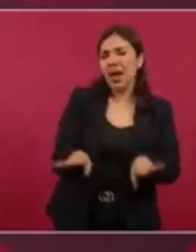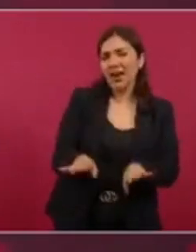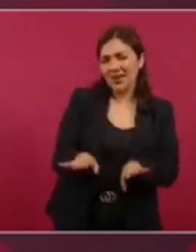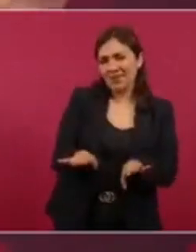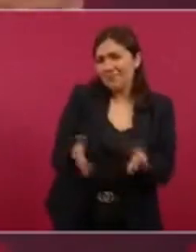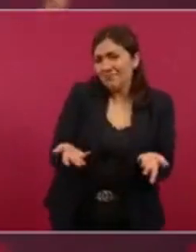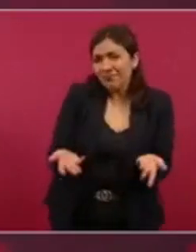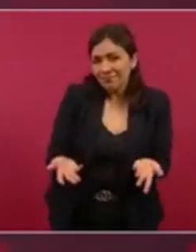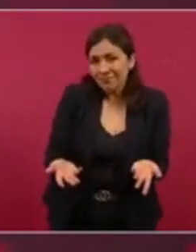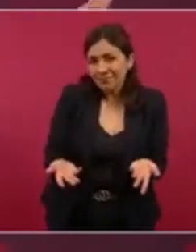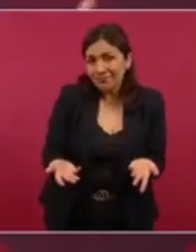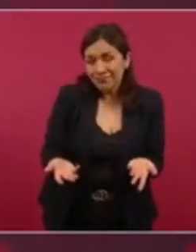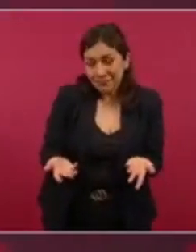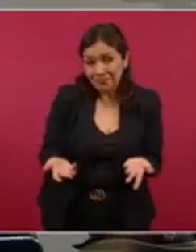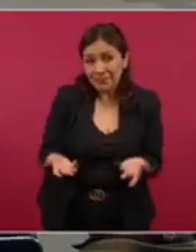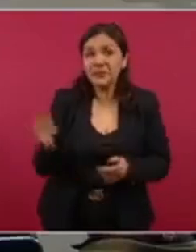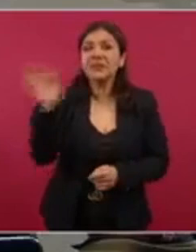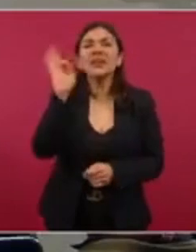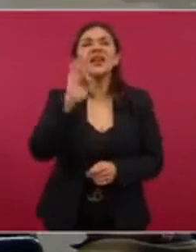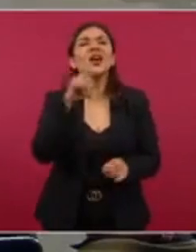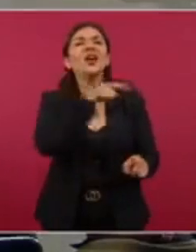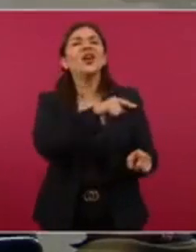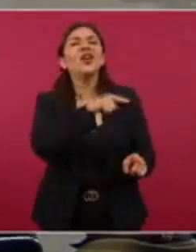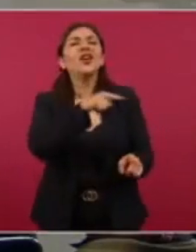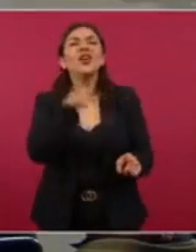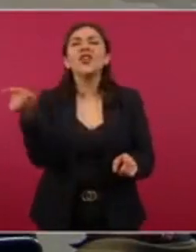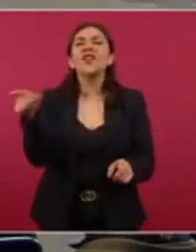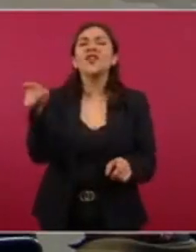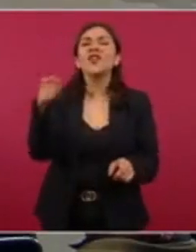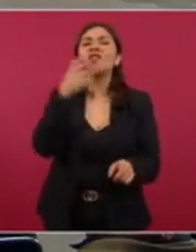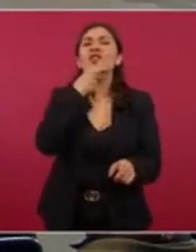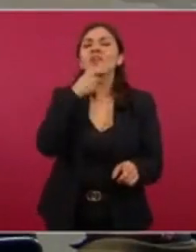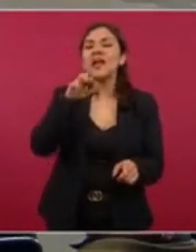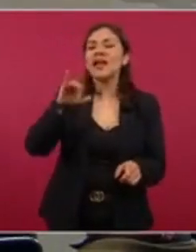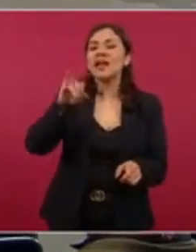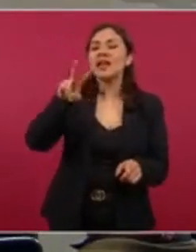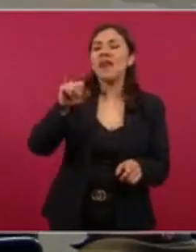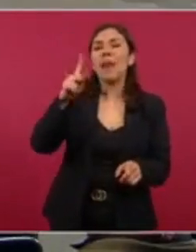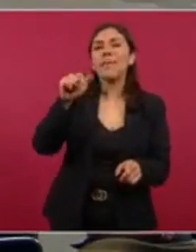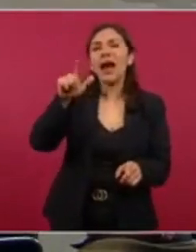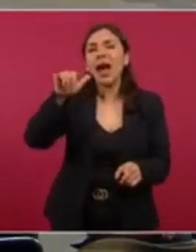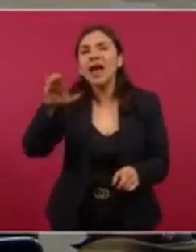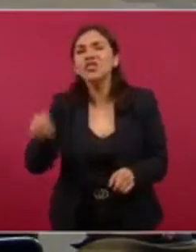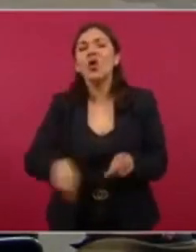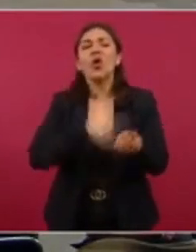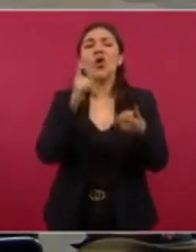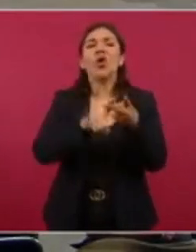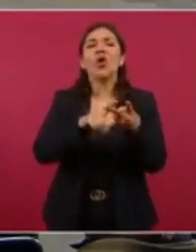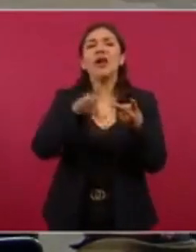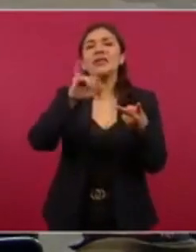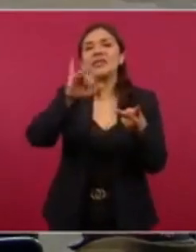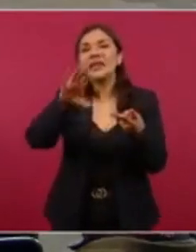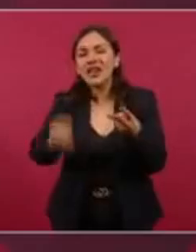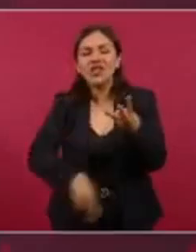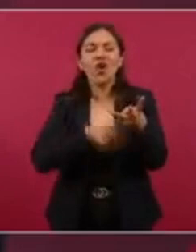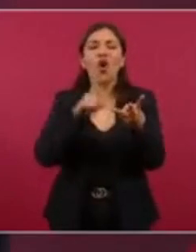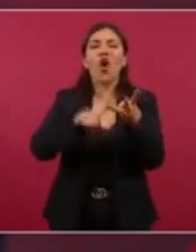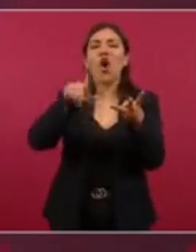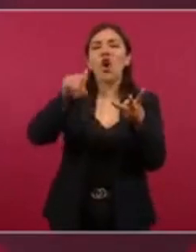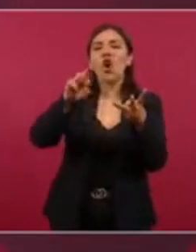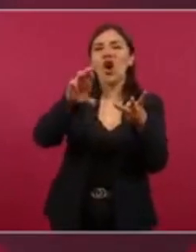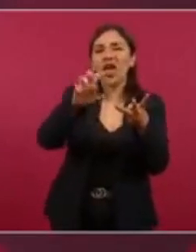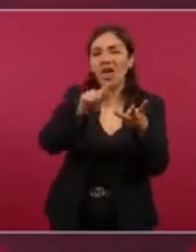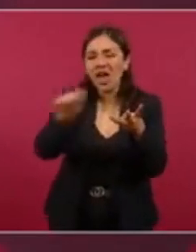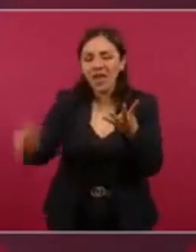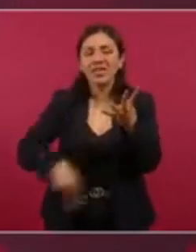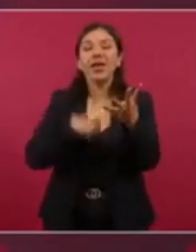No, si fuese por… ¿cómo se llama? Rivapalacio, o por Ciro, o por… Loret. Loret. O Marín.